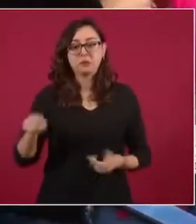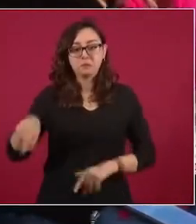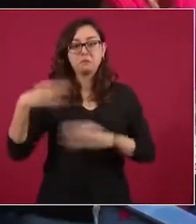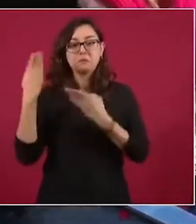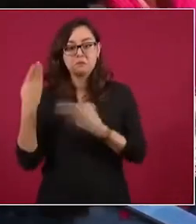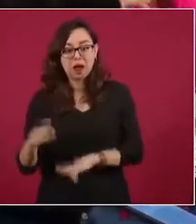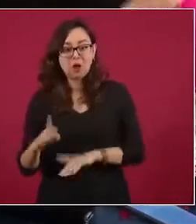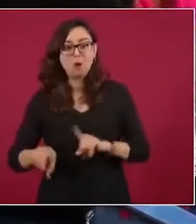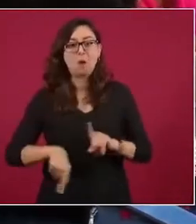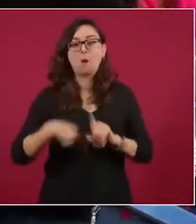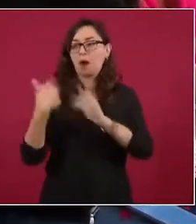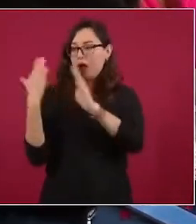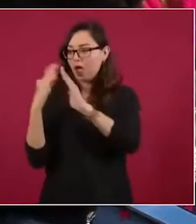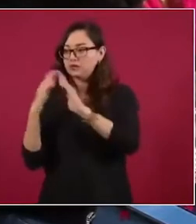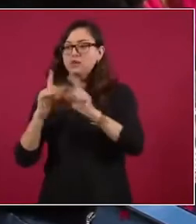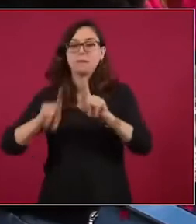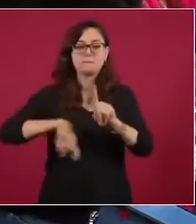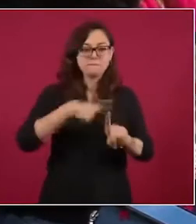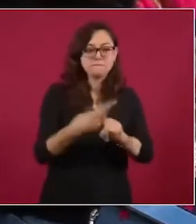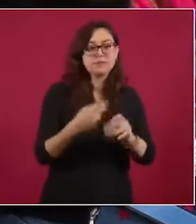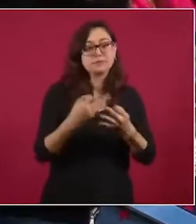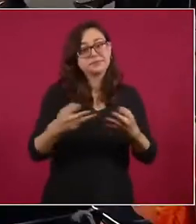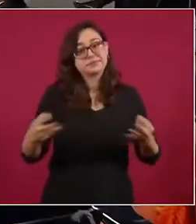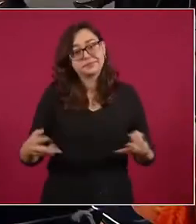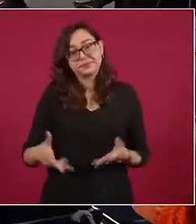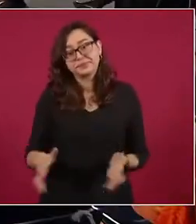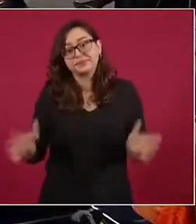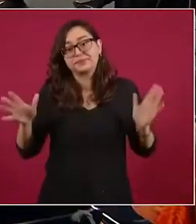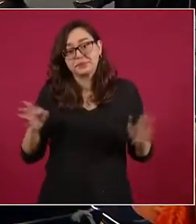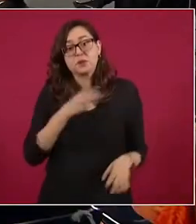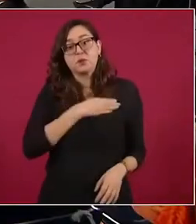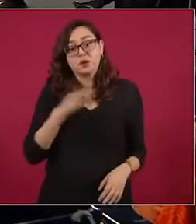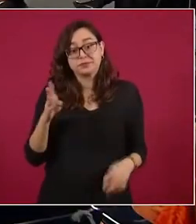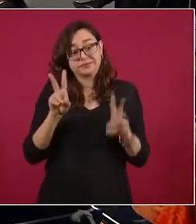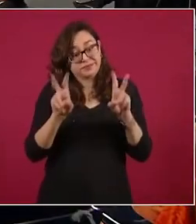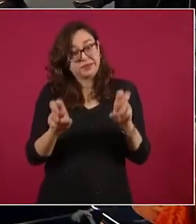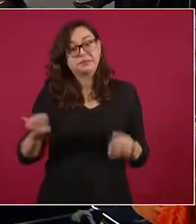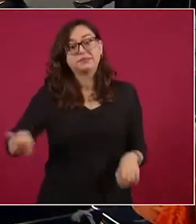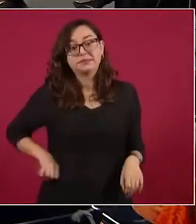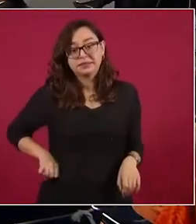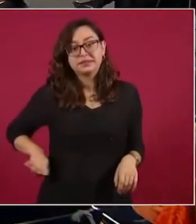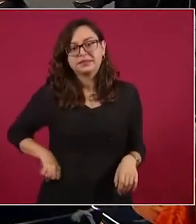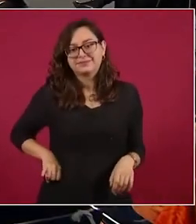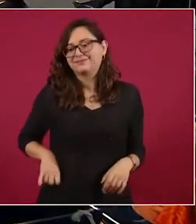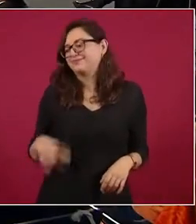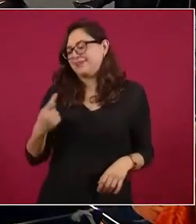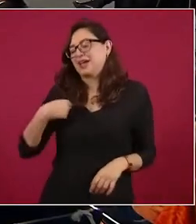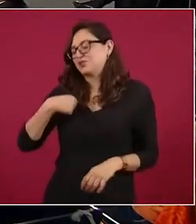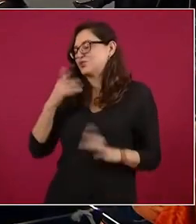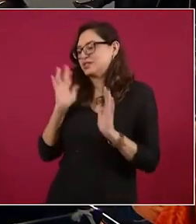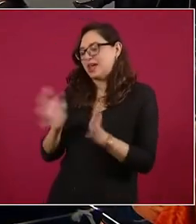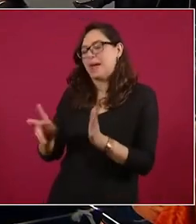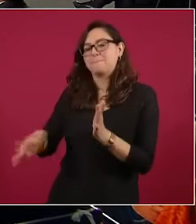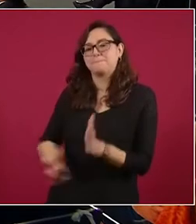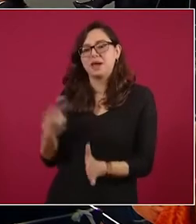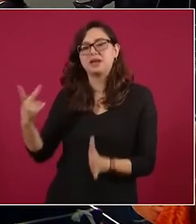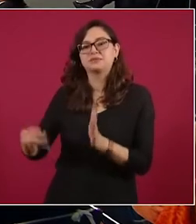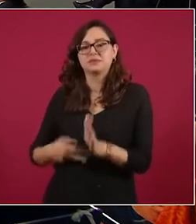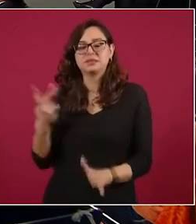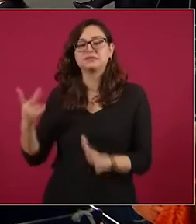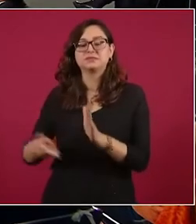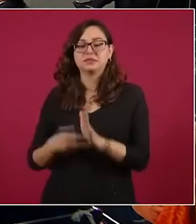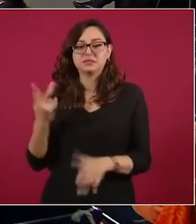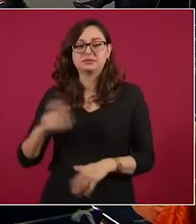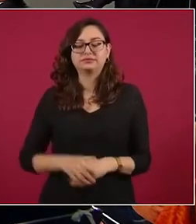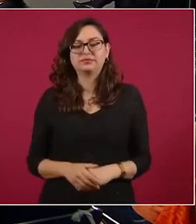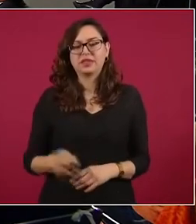y tener esa casa. Pero bueno, está interesantísimo el tema. Eso ya lo hemos dicho aquí. Y Salinas, esto es